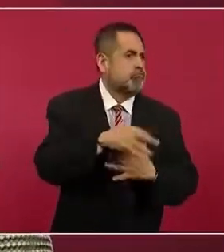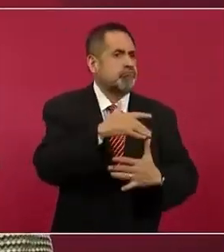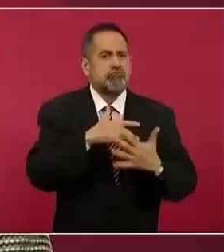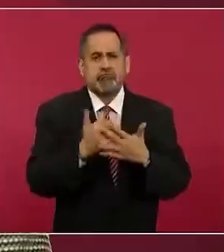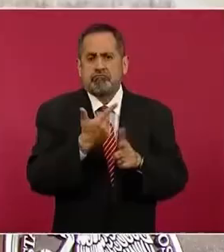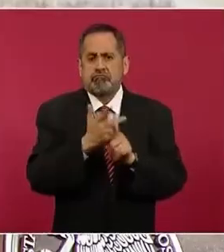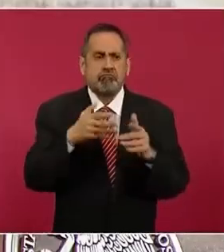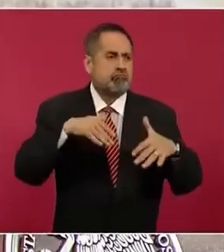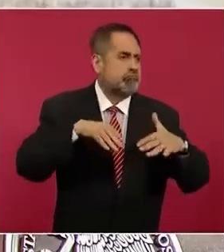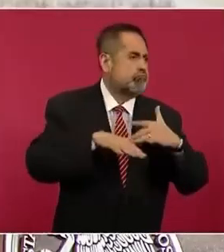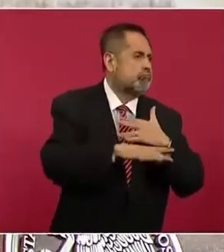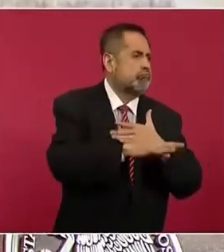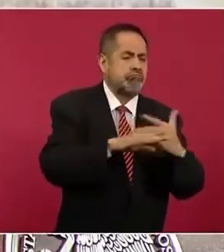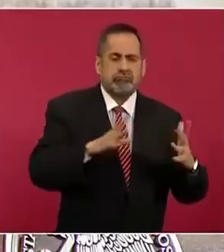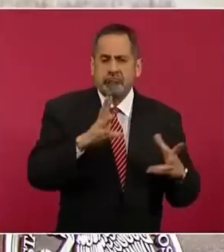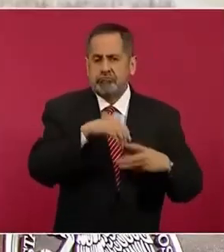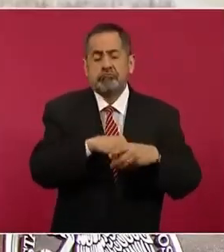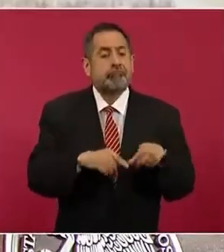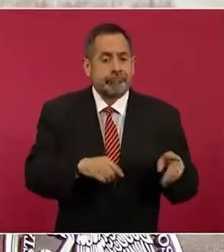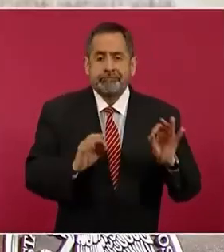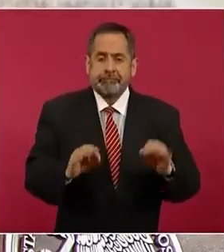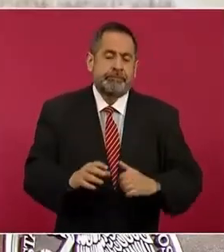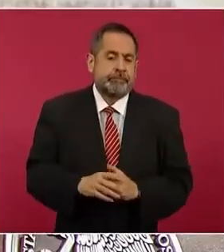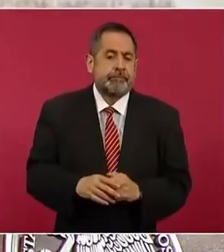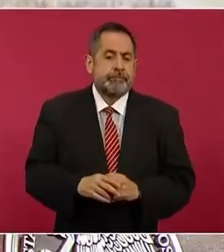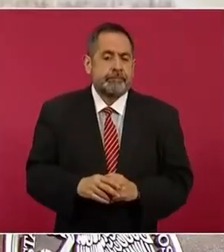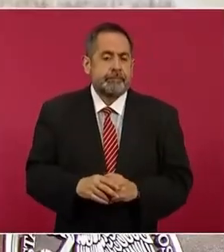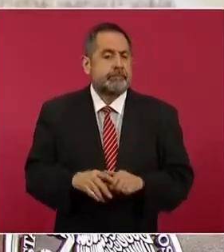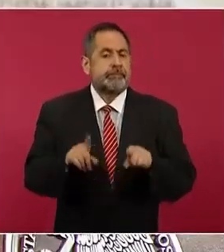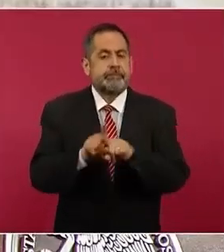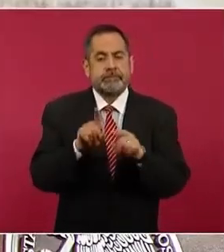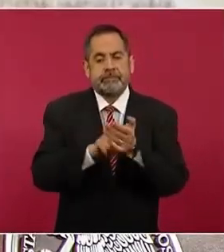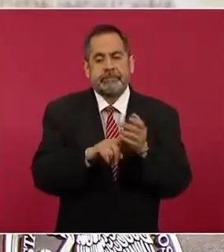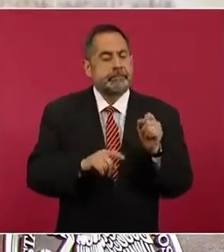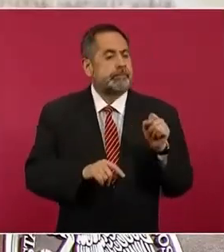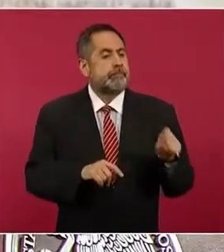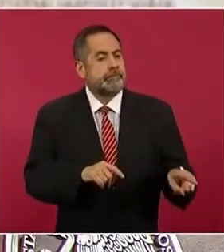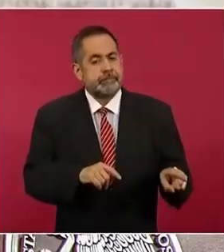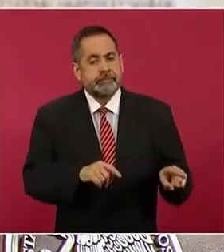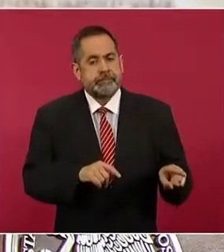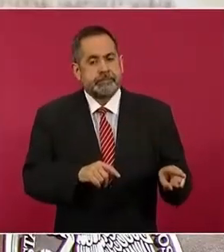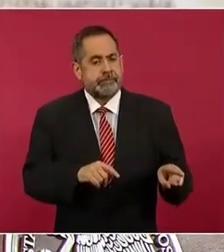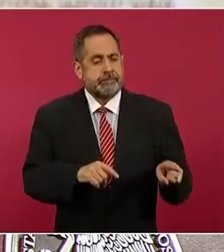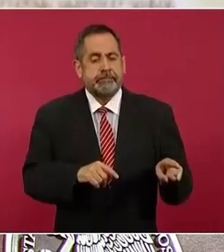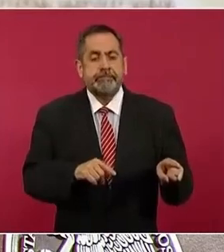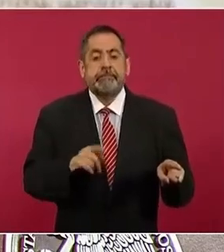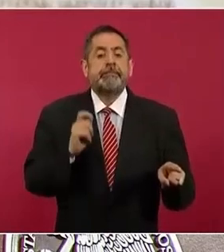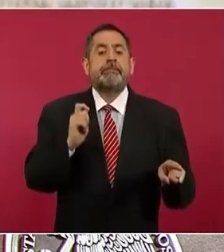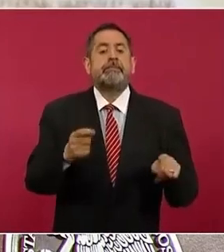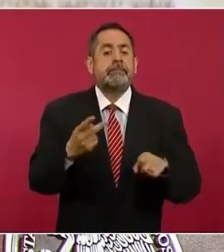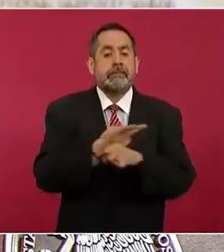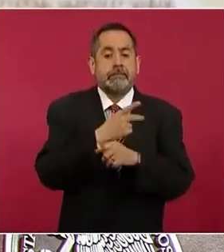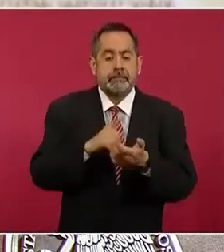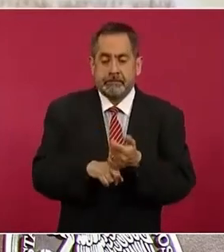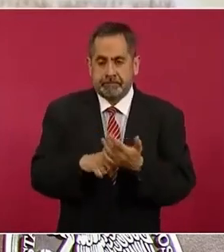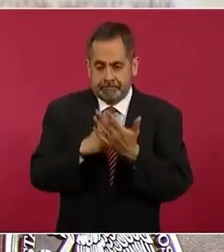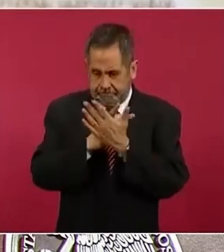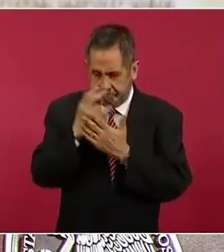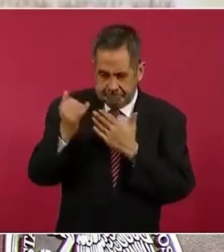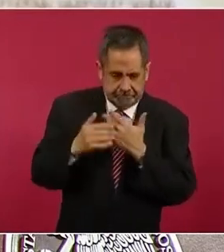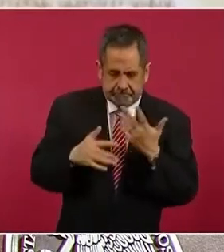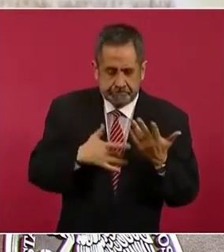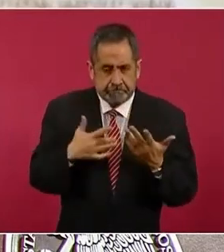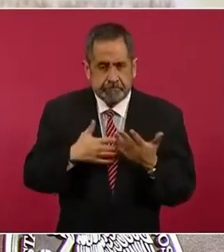libre e incluyente. Lo mismo pasa con la solidaridad que mostró este proyecto